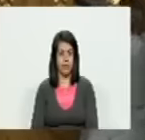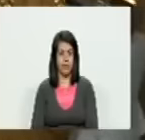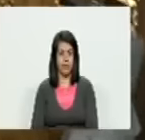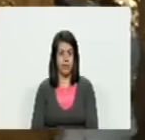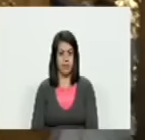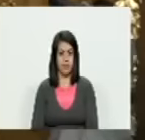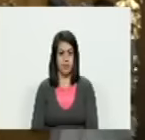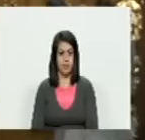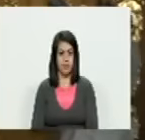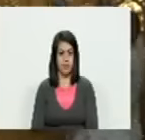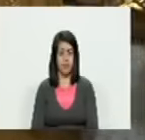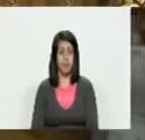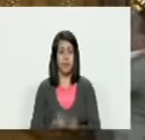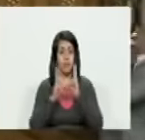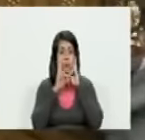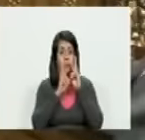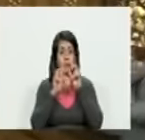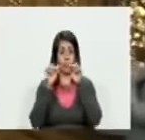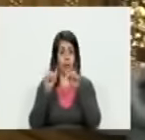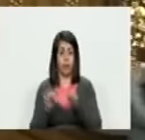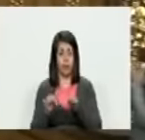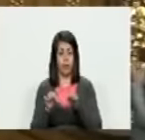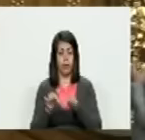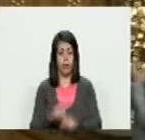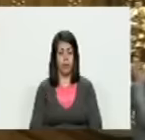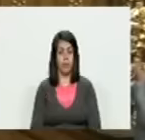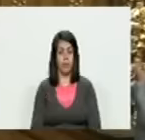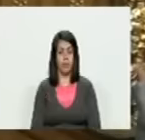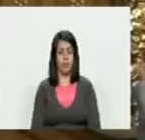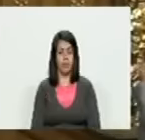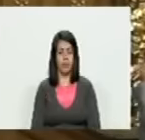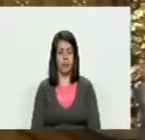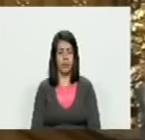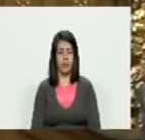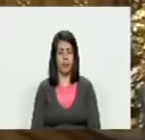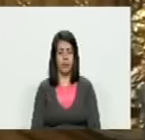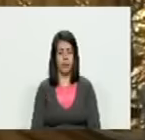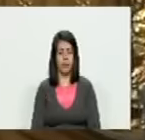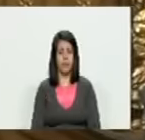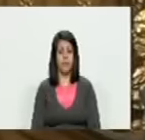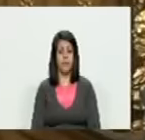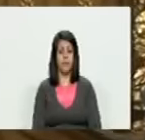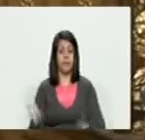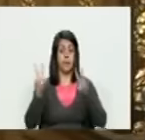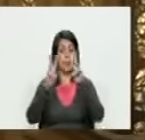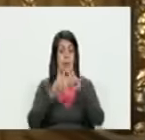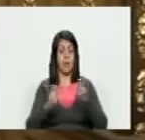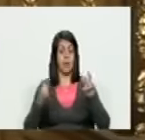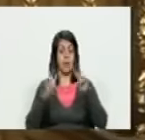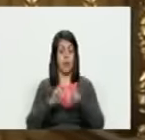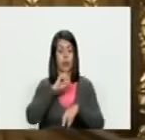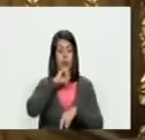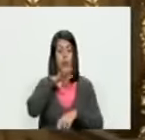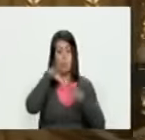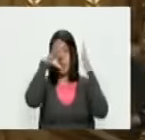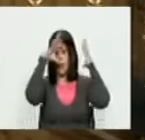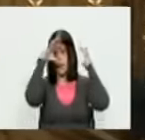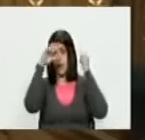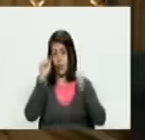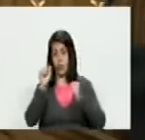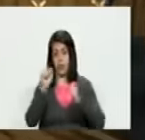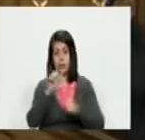lo que hemos visto aquí hoy por parte del investigador historiador y embajador